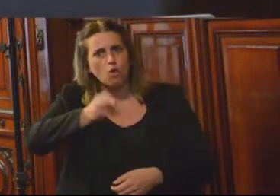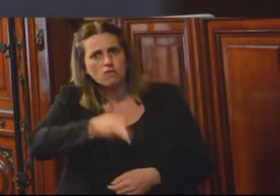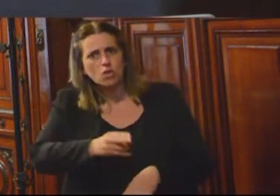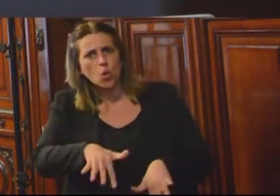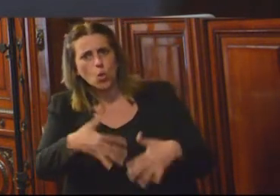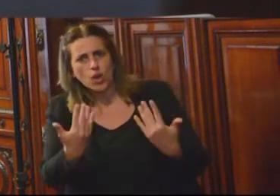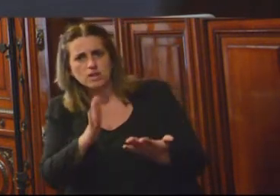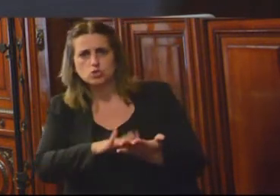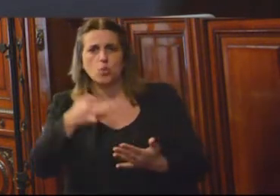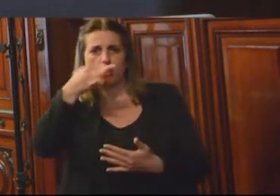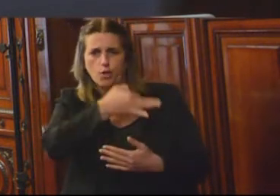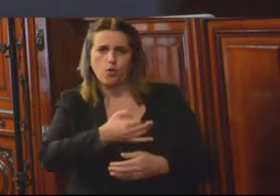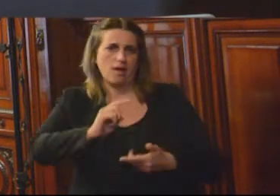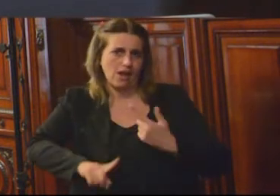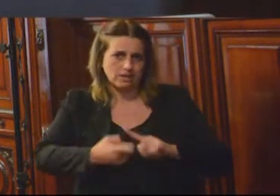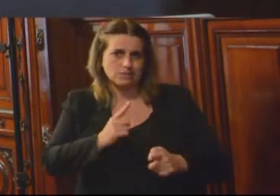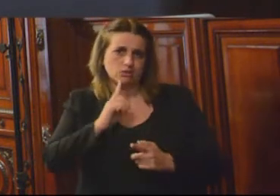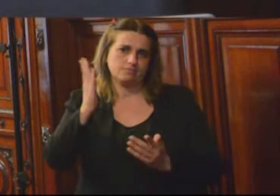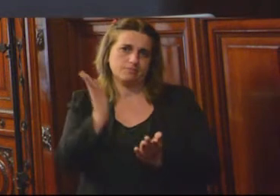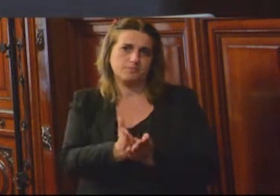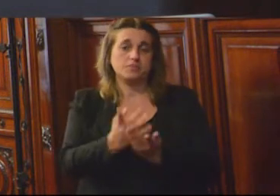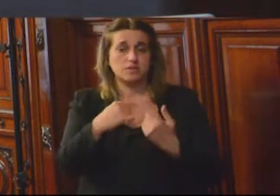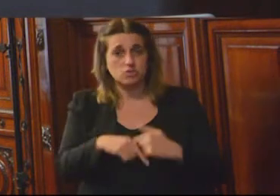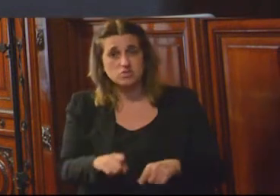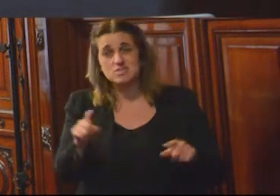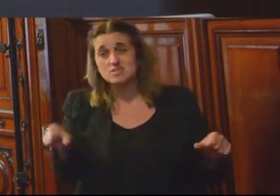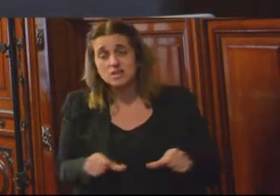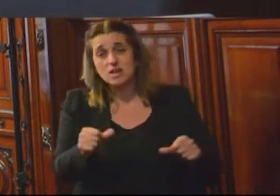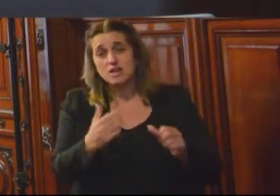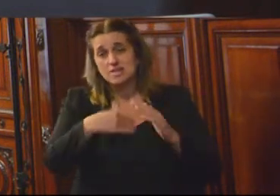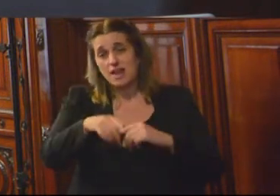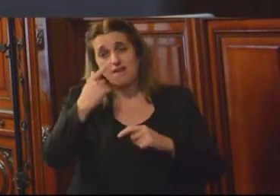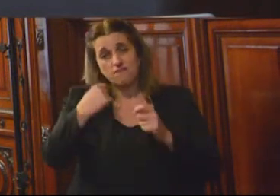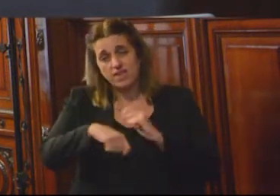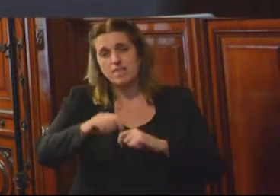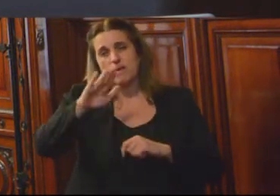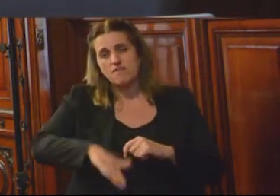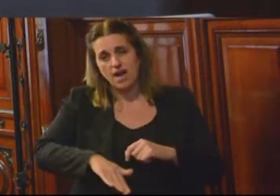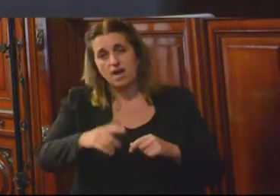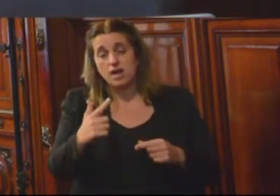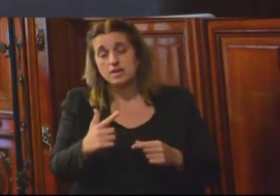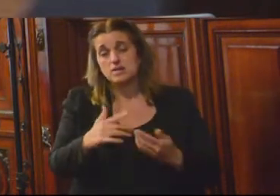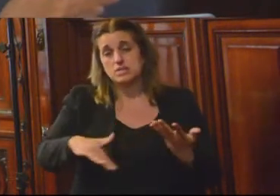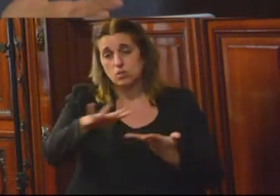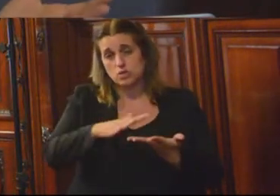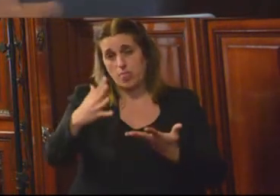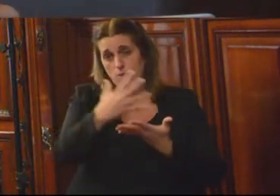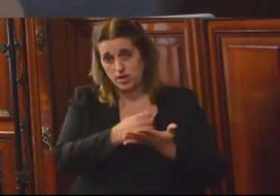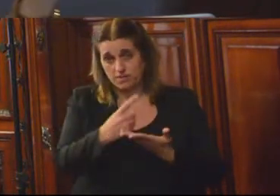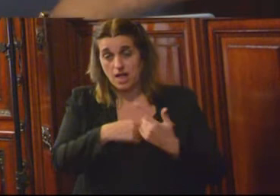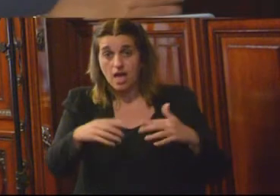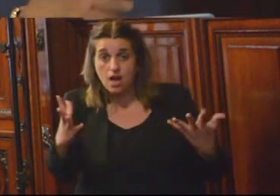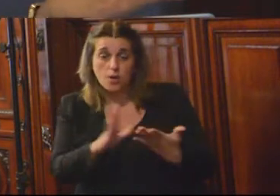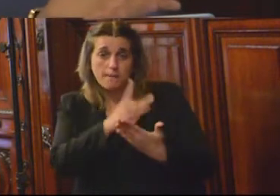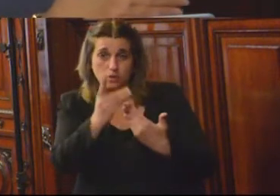delito de narcotráfico, incluyendo el menudeo, así sea la venta más baja en condiciones de vulnerabilidad. Hay un proyecto actual